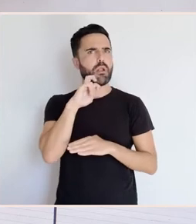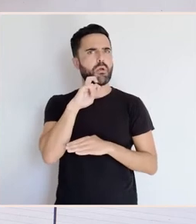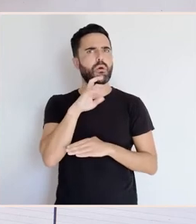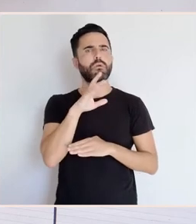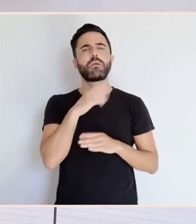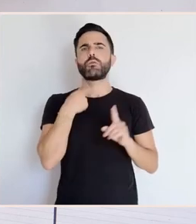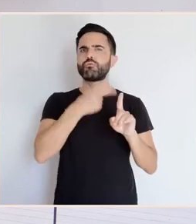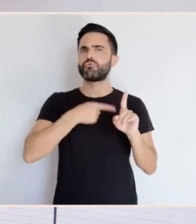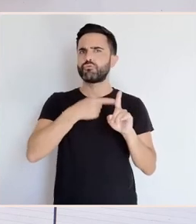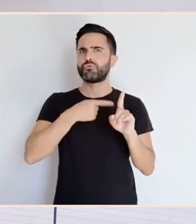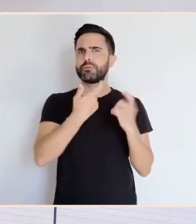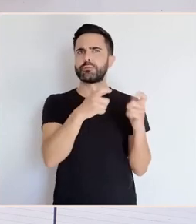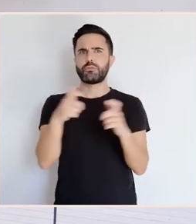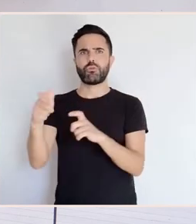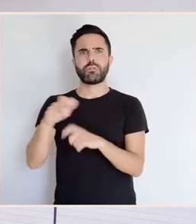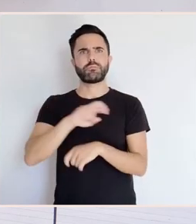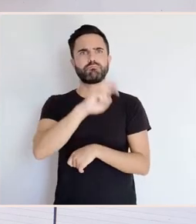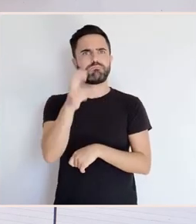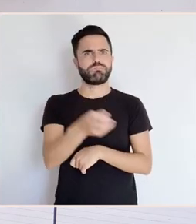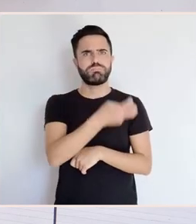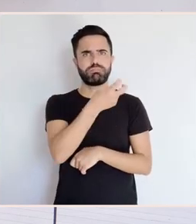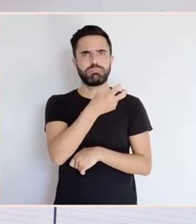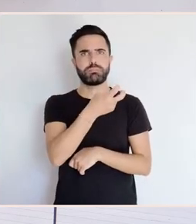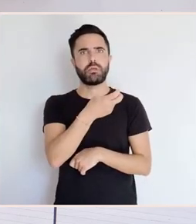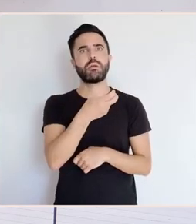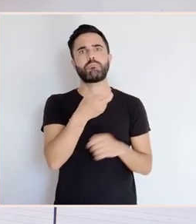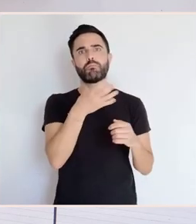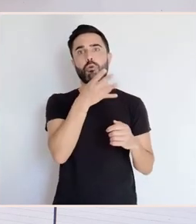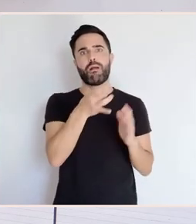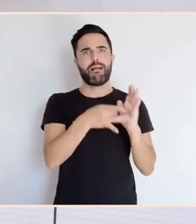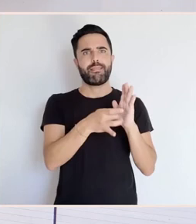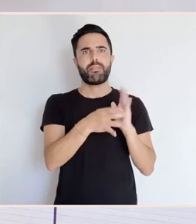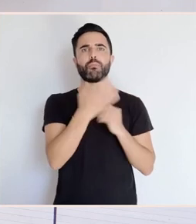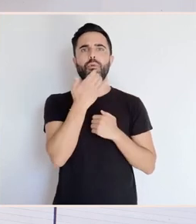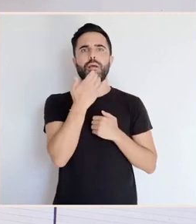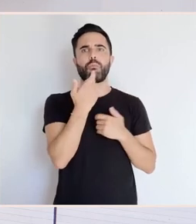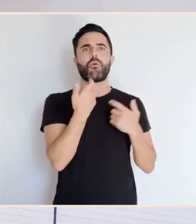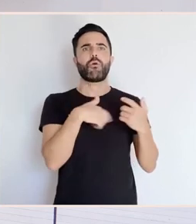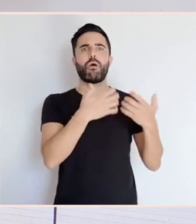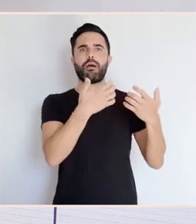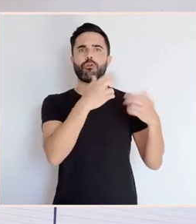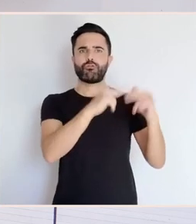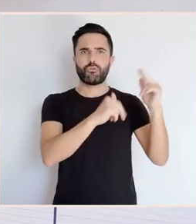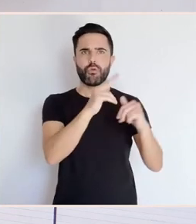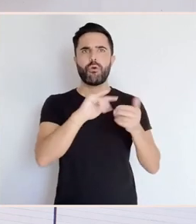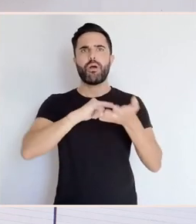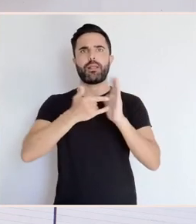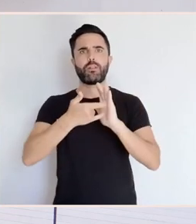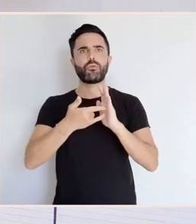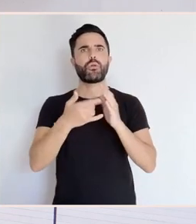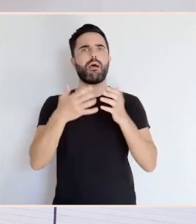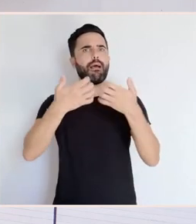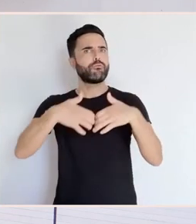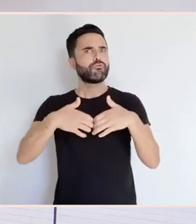sectores como a construcción, a arquitectura, a industria, por exemplo, industria naval e a arte,